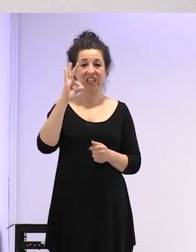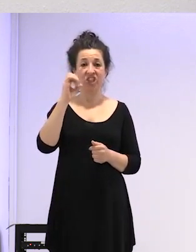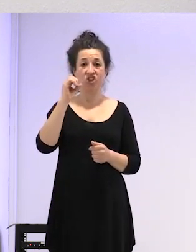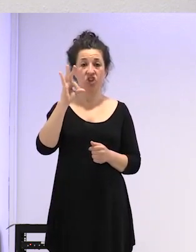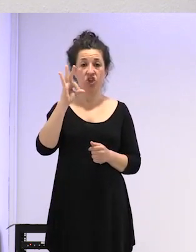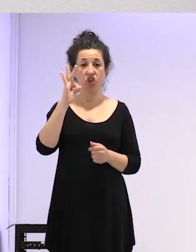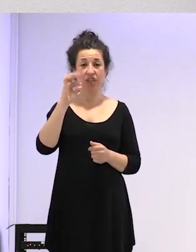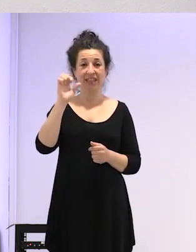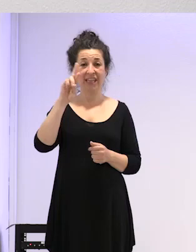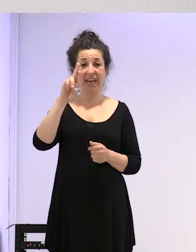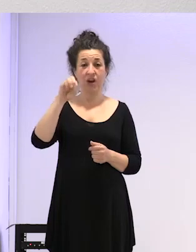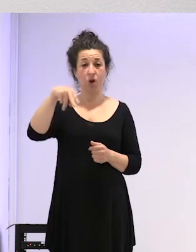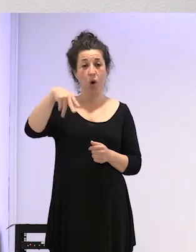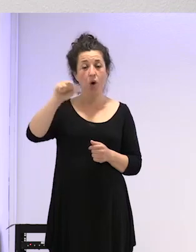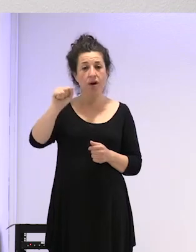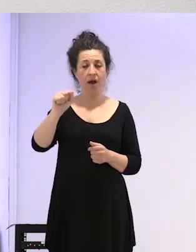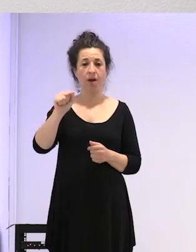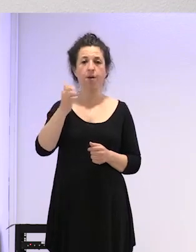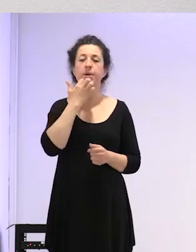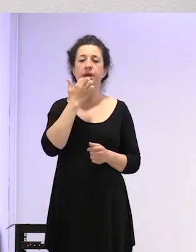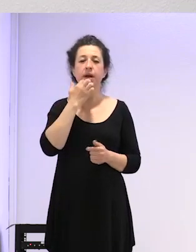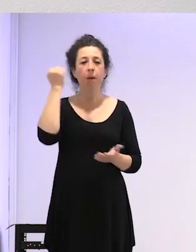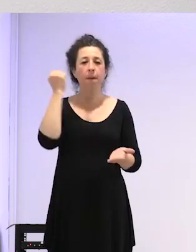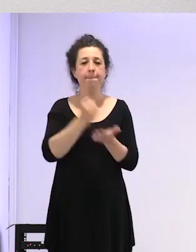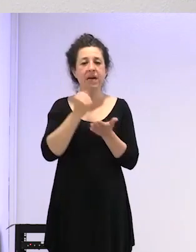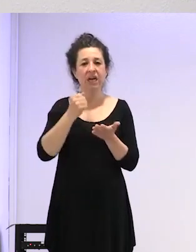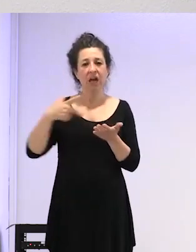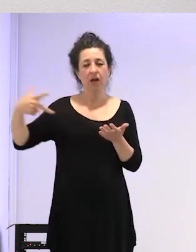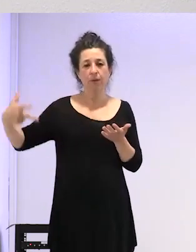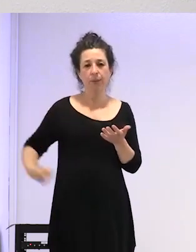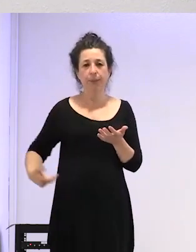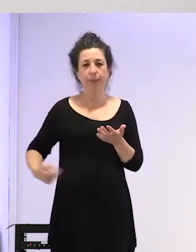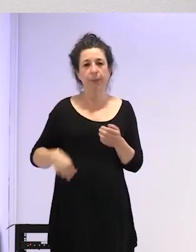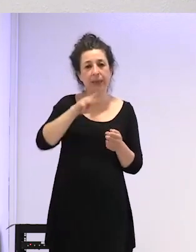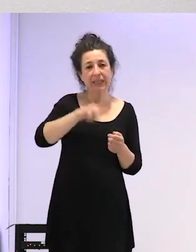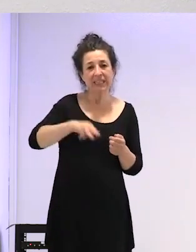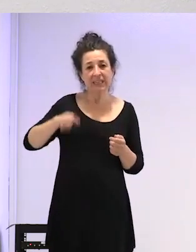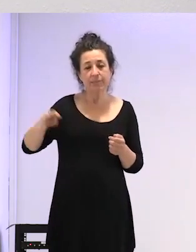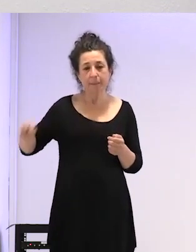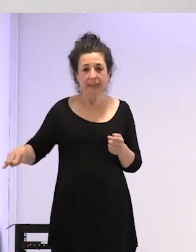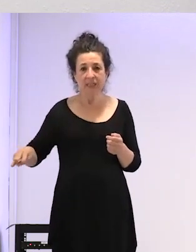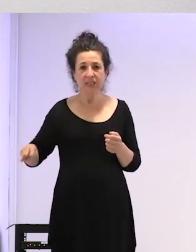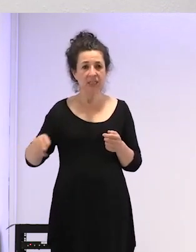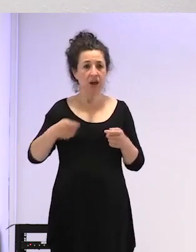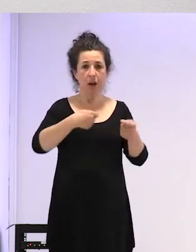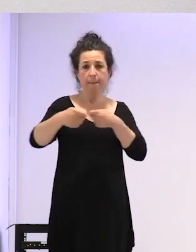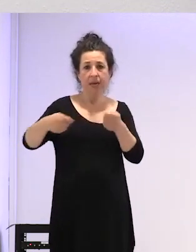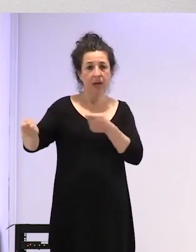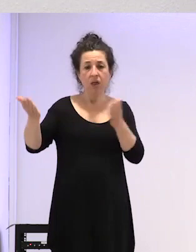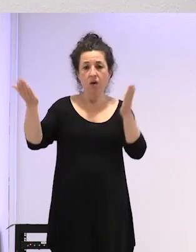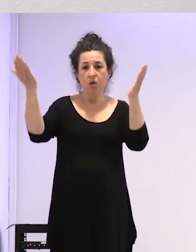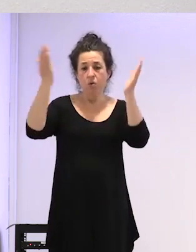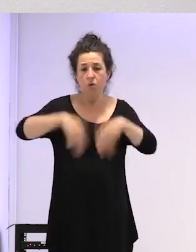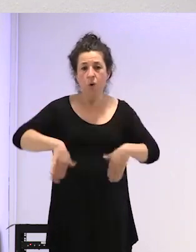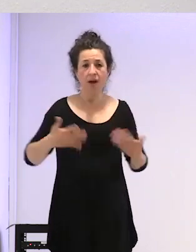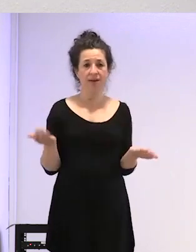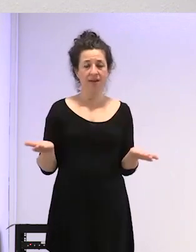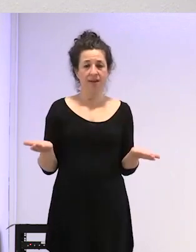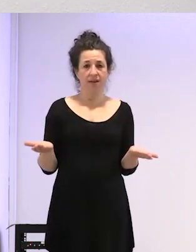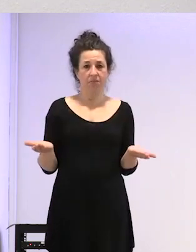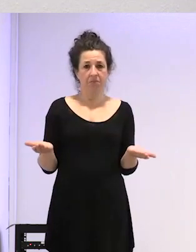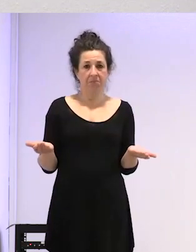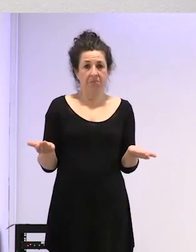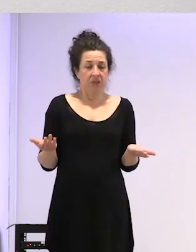increíble que la deandrón que era el inyectable trimestral no esté en el mercado no sale más caro que el